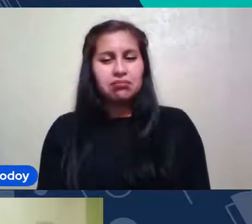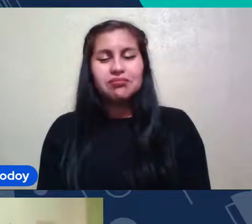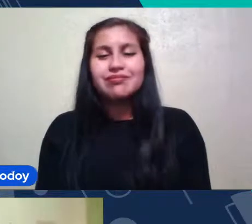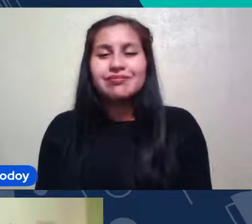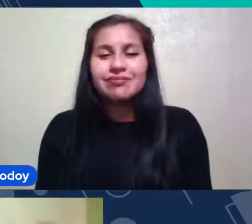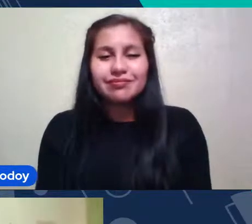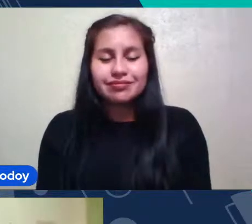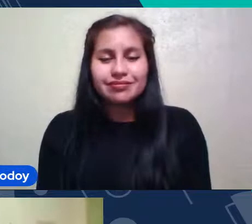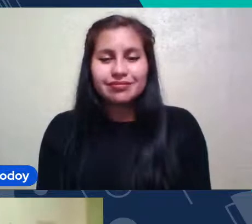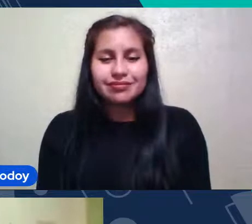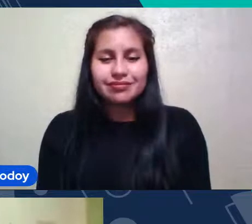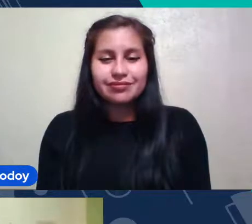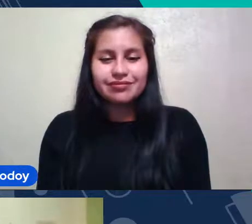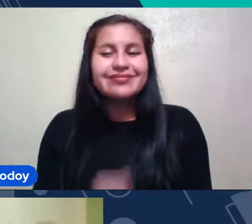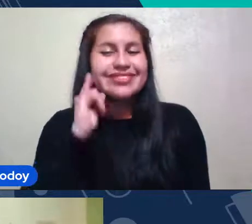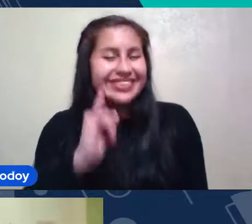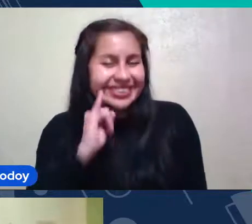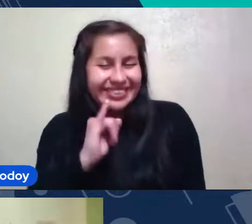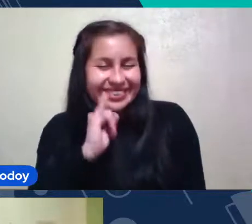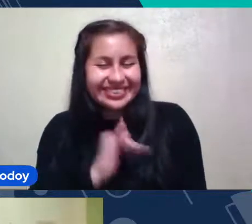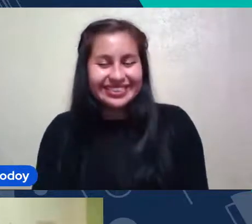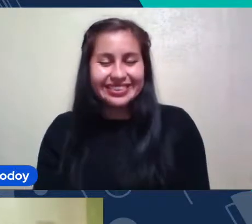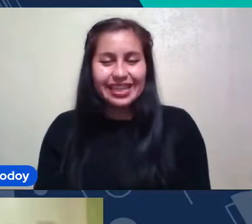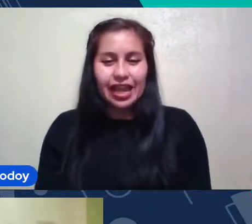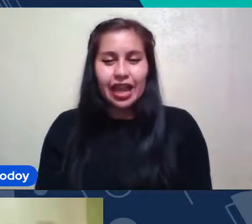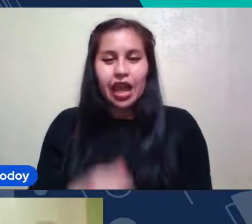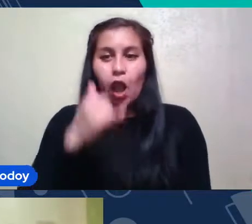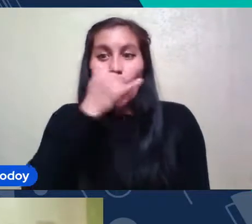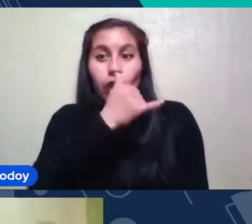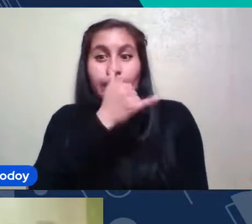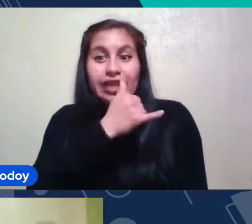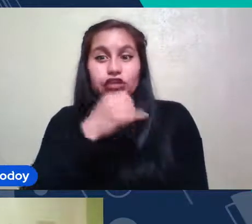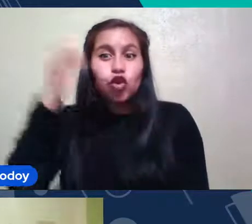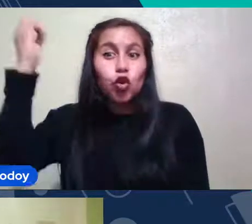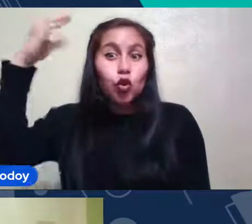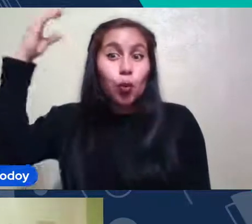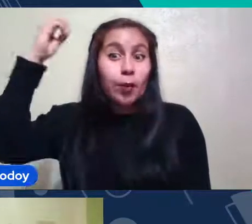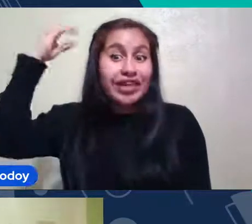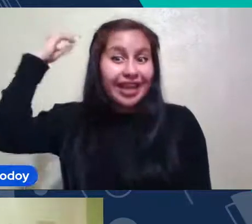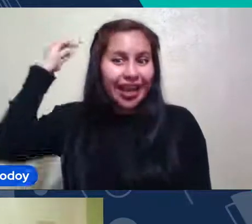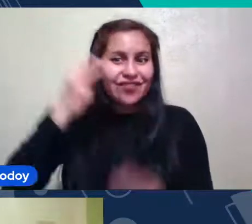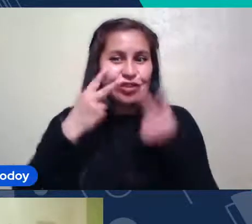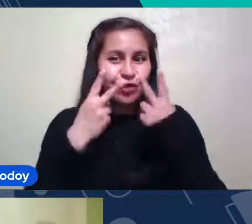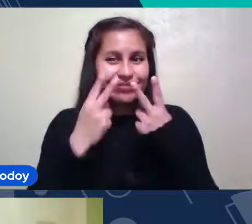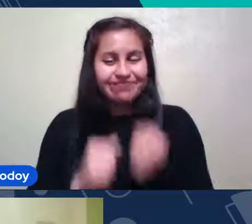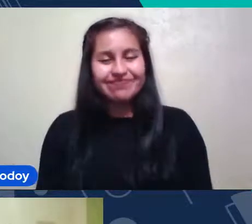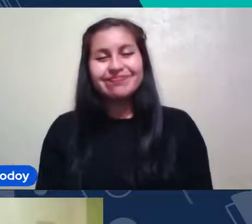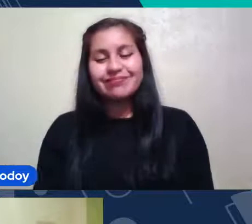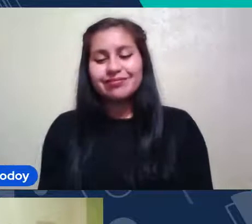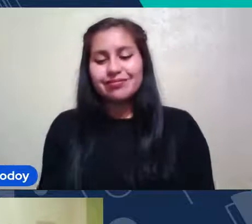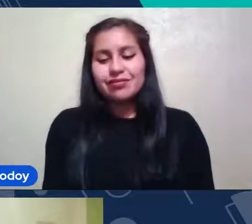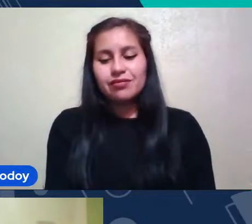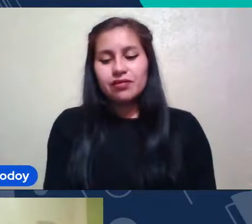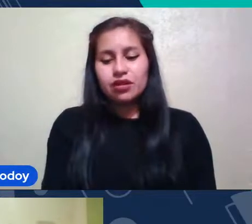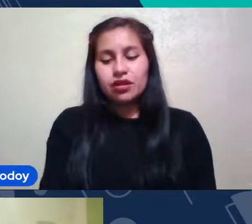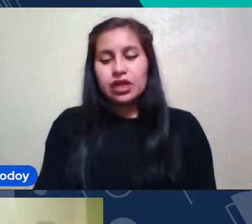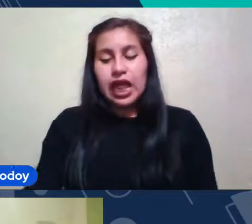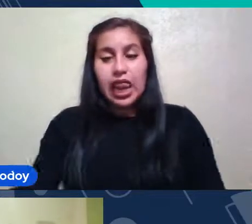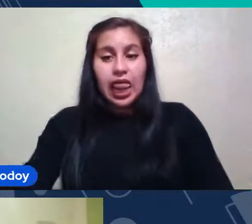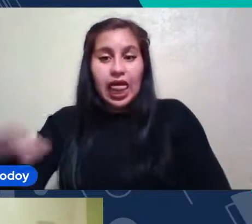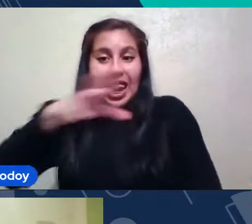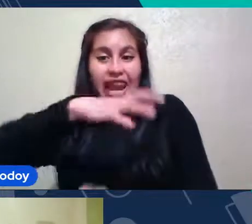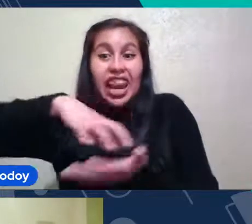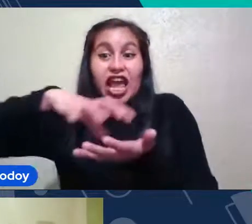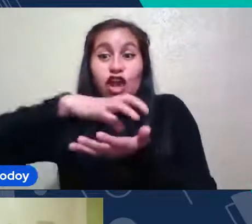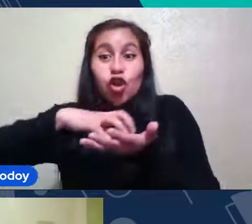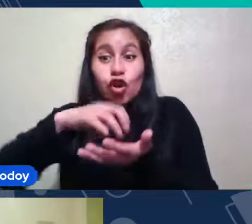Sí Esa contaminación Lumínica Ya La Región metropolitana No tiene